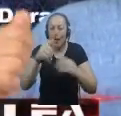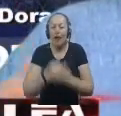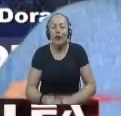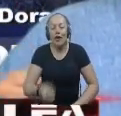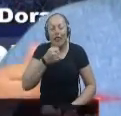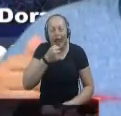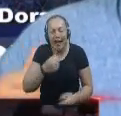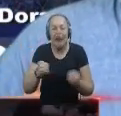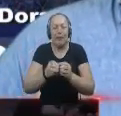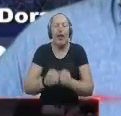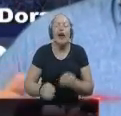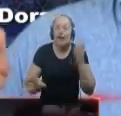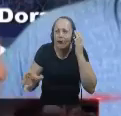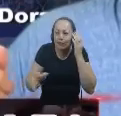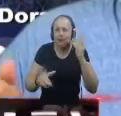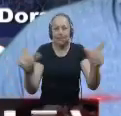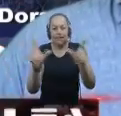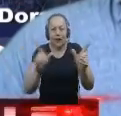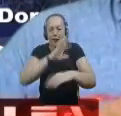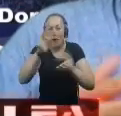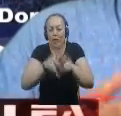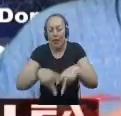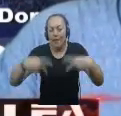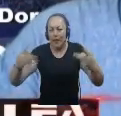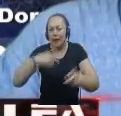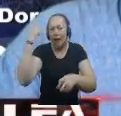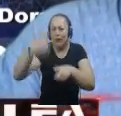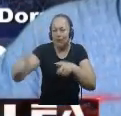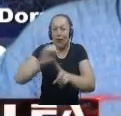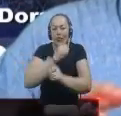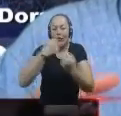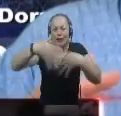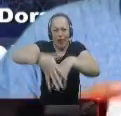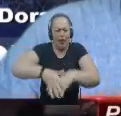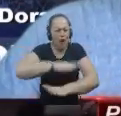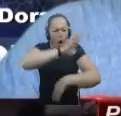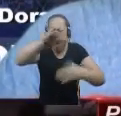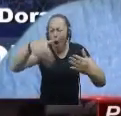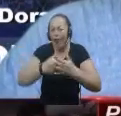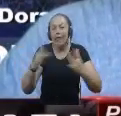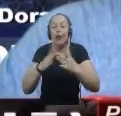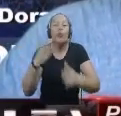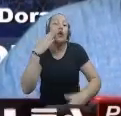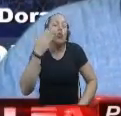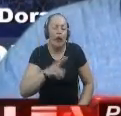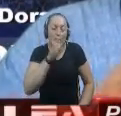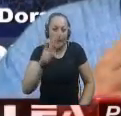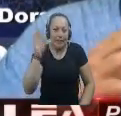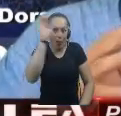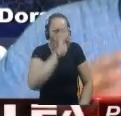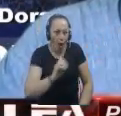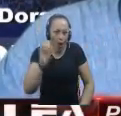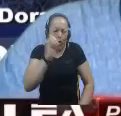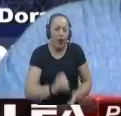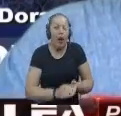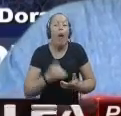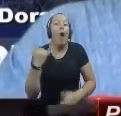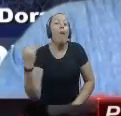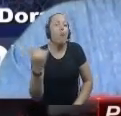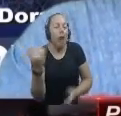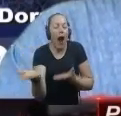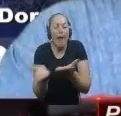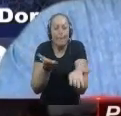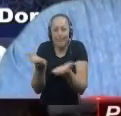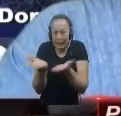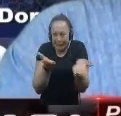De radio Y televisión Prensa escrita Y redes sociales Este 22 de octubre Estarán Prestando